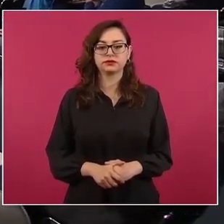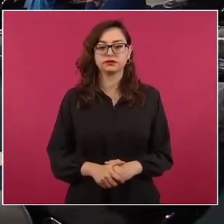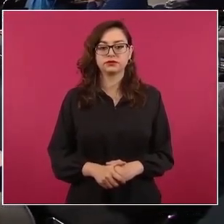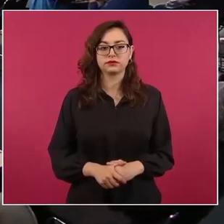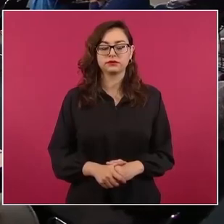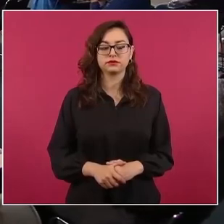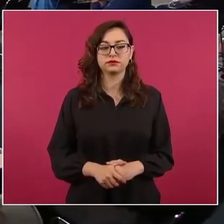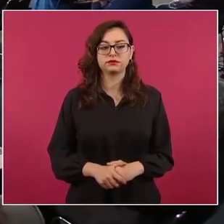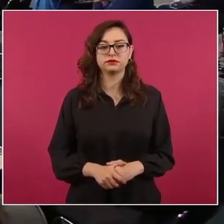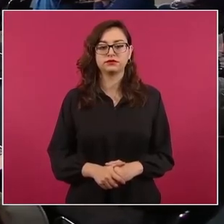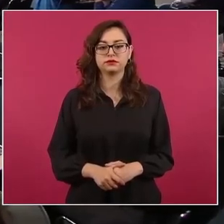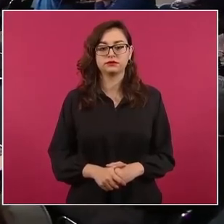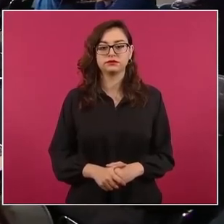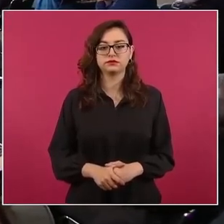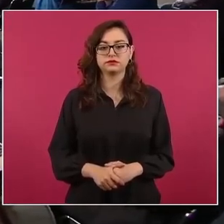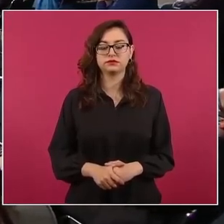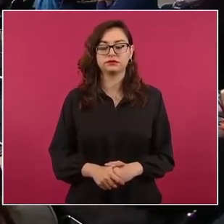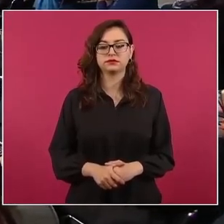Mira,